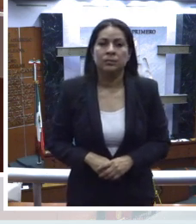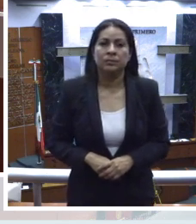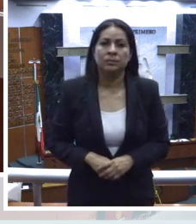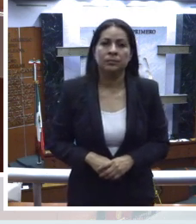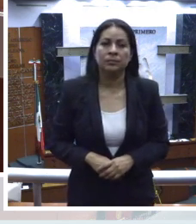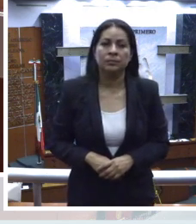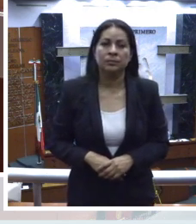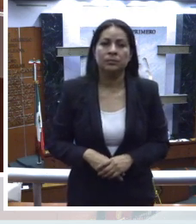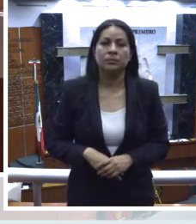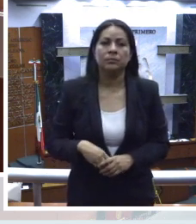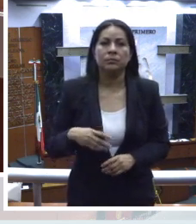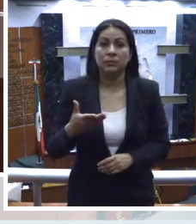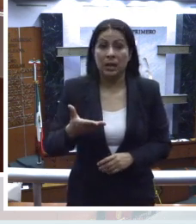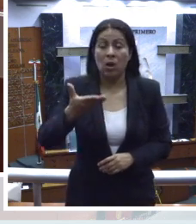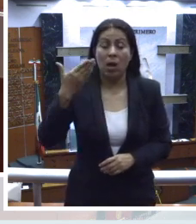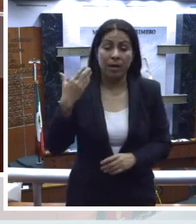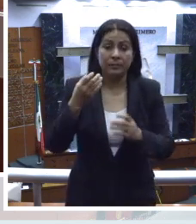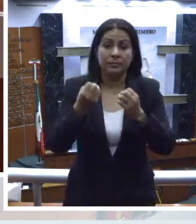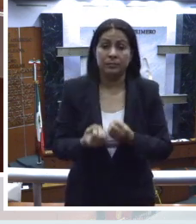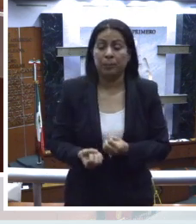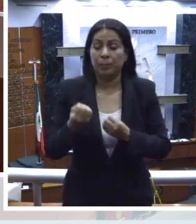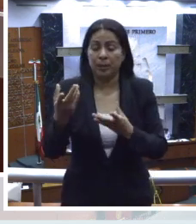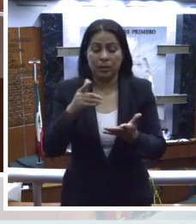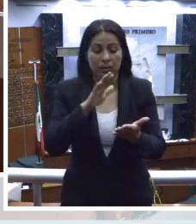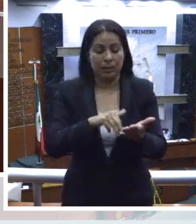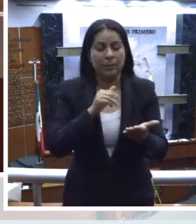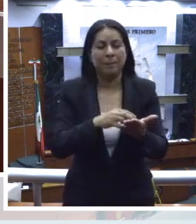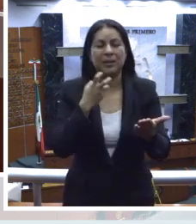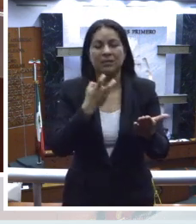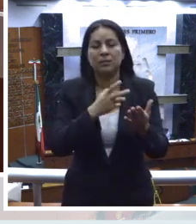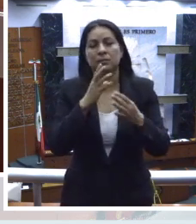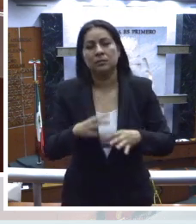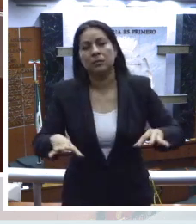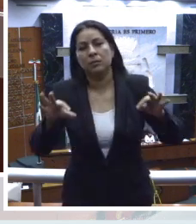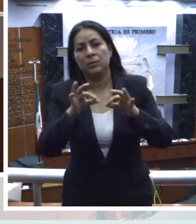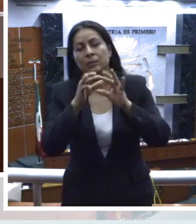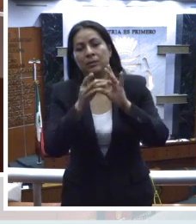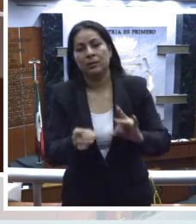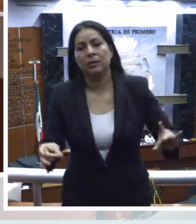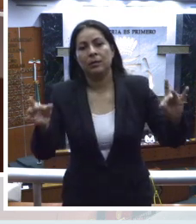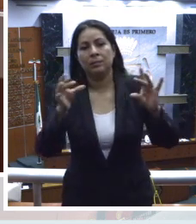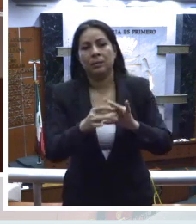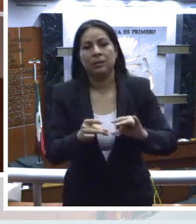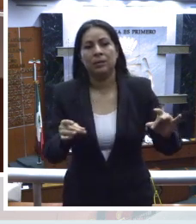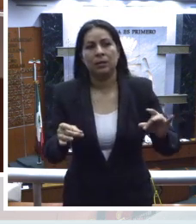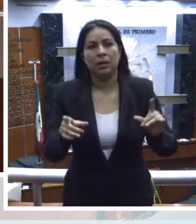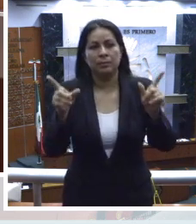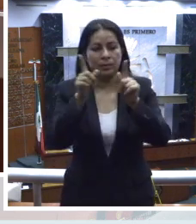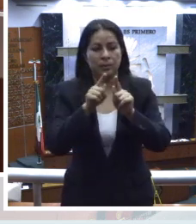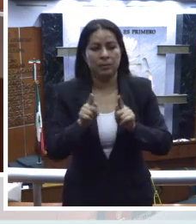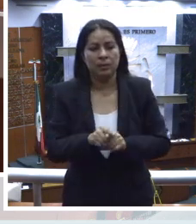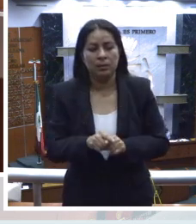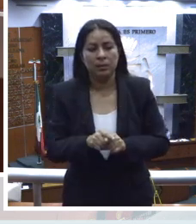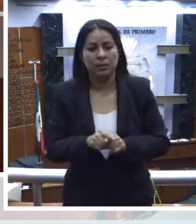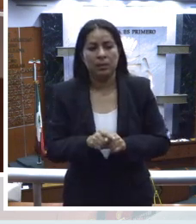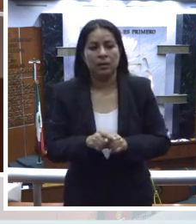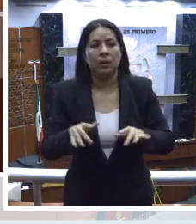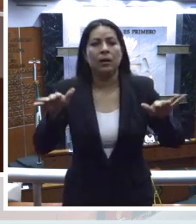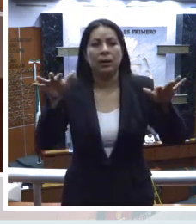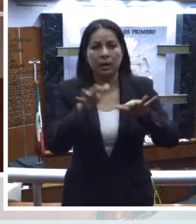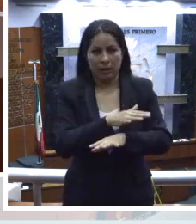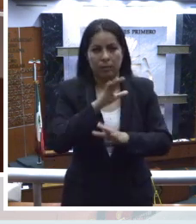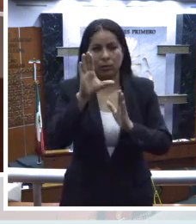Al respecto de todo lo planteado en el presente documento, es importante señalar las siguientes conclusiones. La reforma